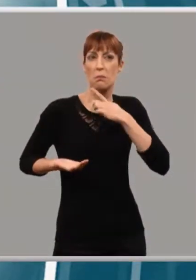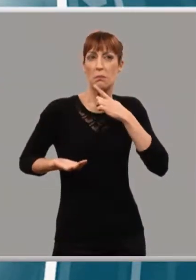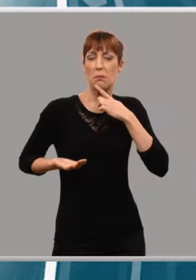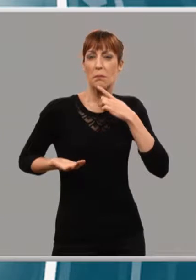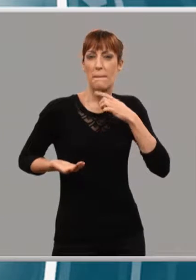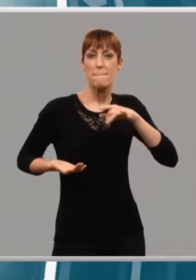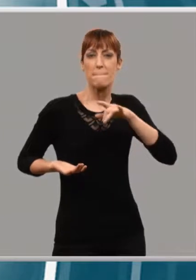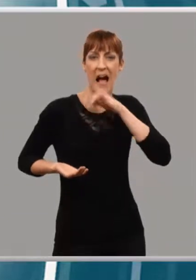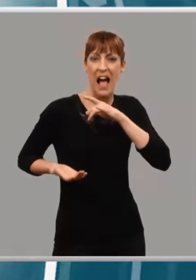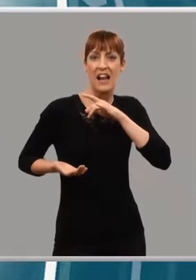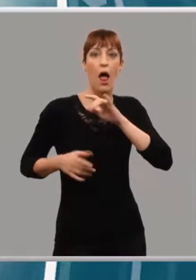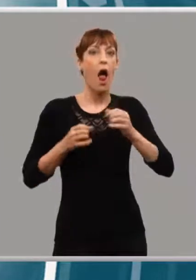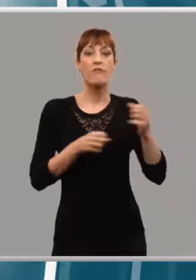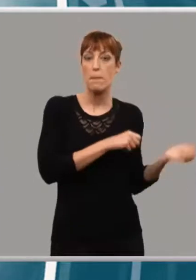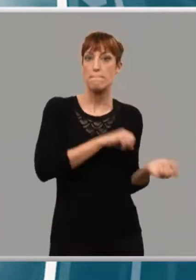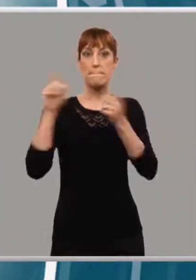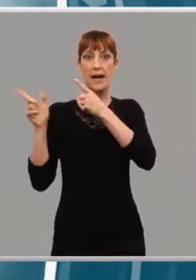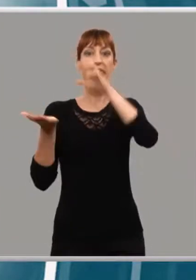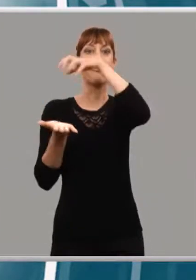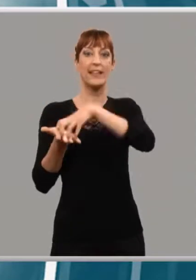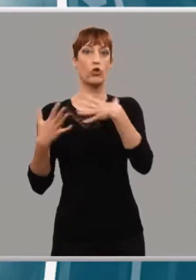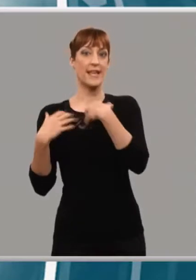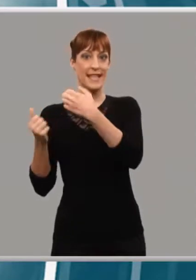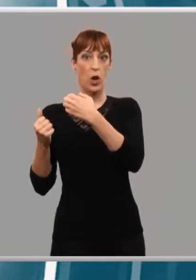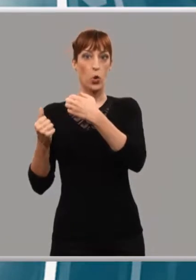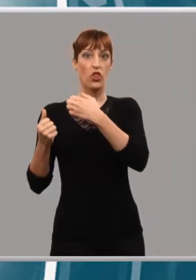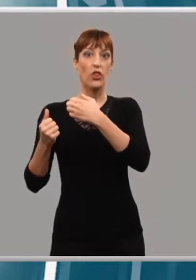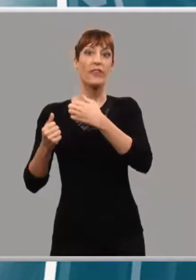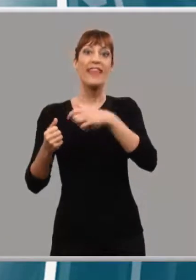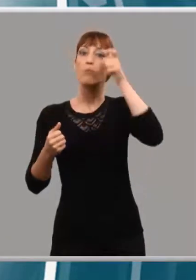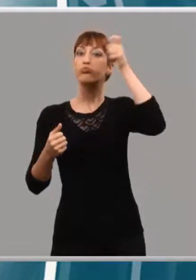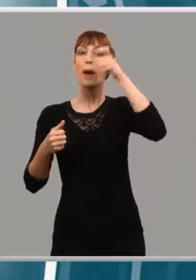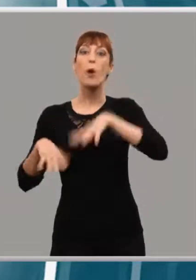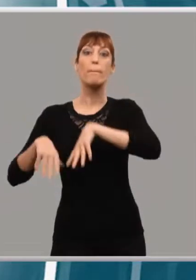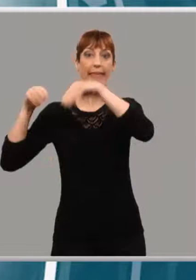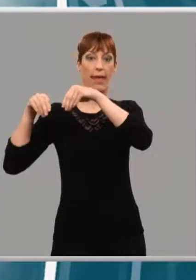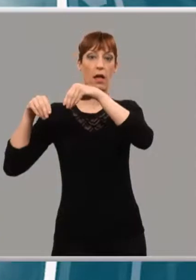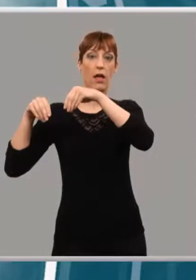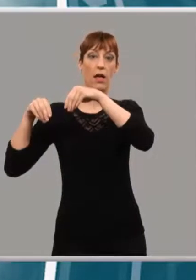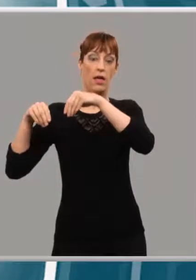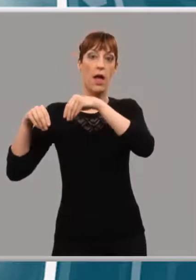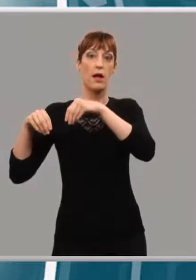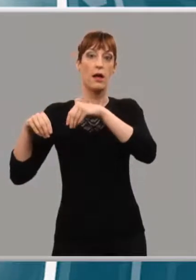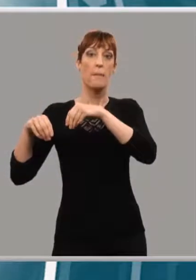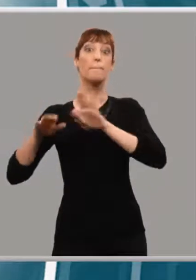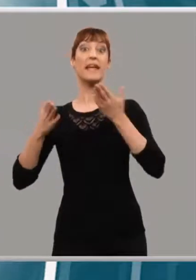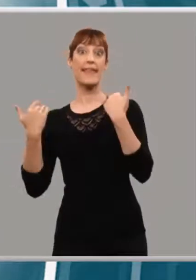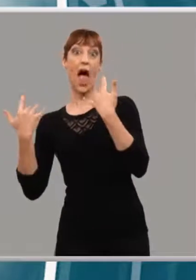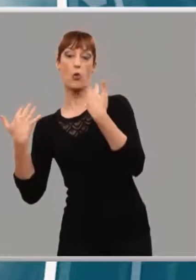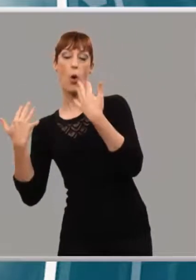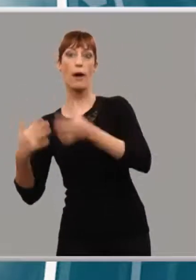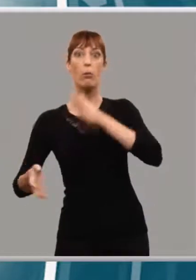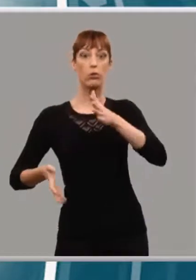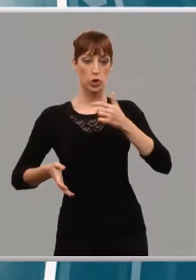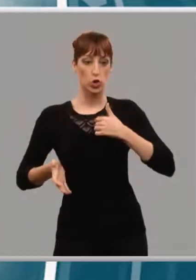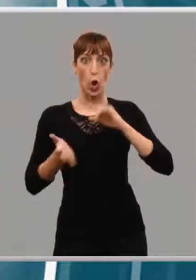de urgencias de Villanueva. Es aquí donde perdió la vida. Uno de ellos cae al suelo. ¿Qué hago? Voy directamente a la ambulancia, le toco al